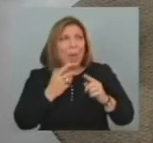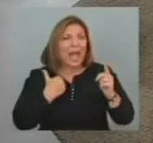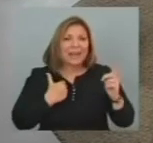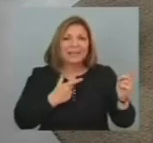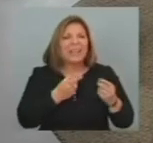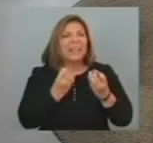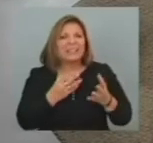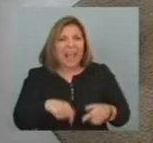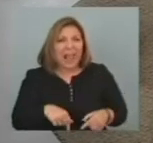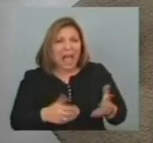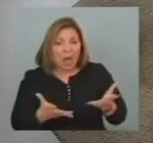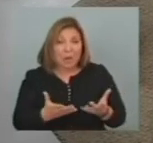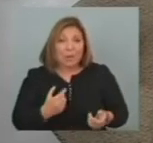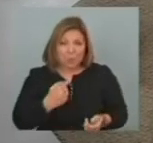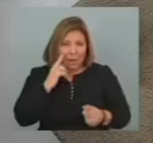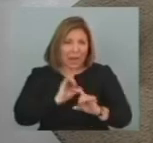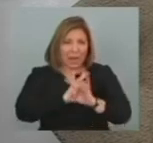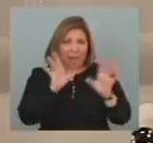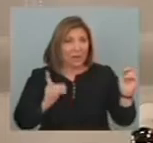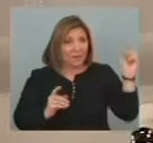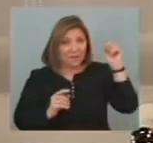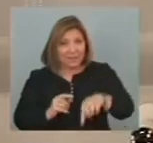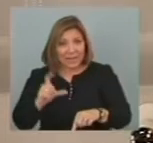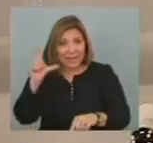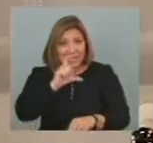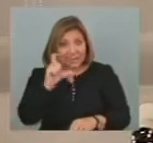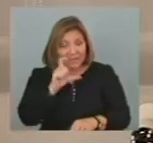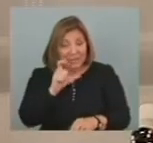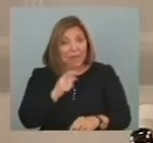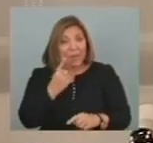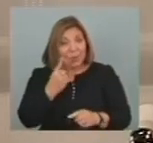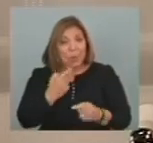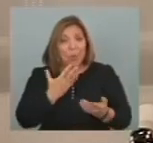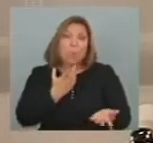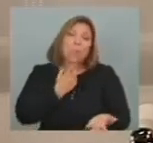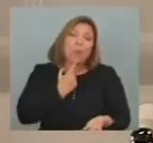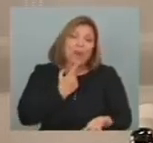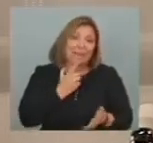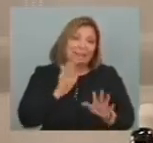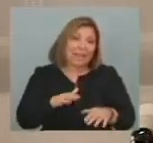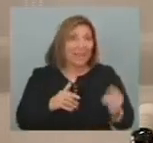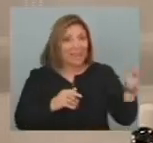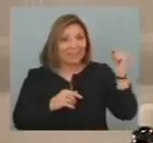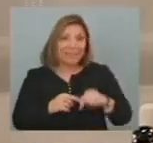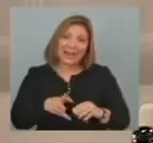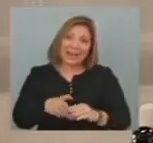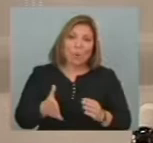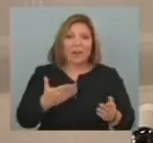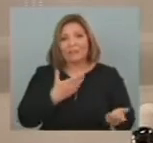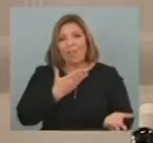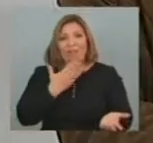es evidente Que la presencia De Cristina Fernández Hacía un gesto político Venir a esta inauguración